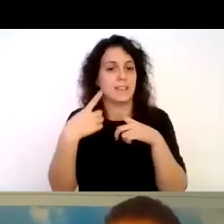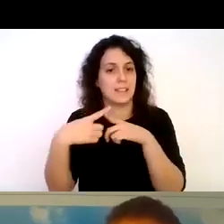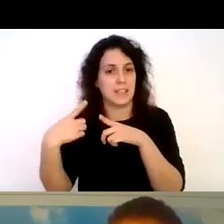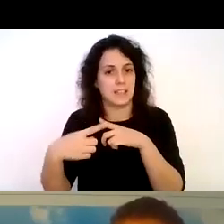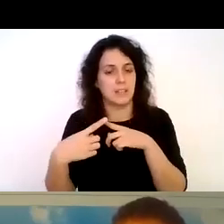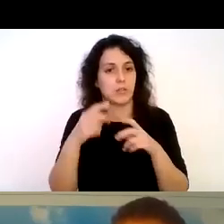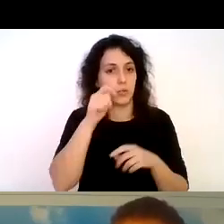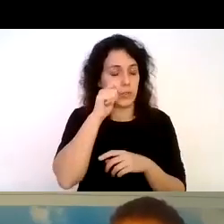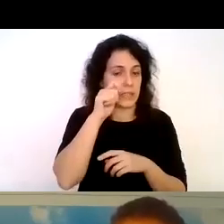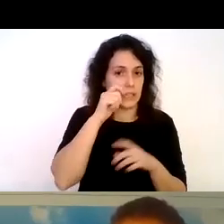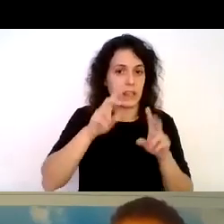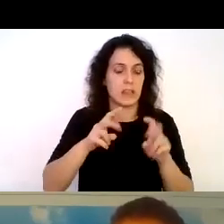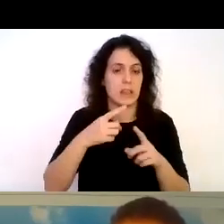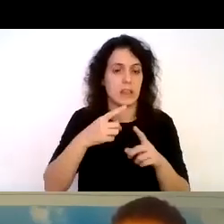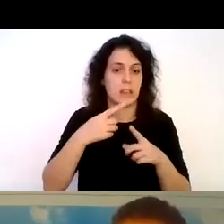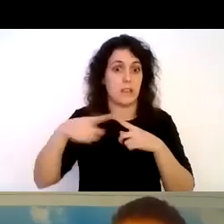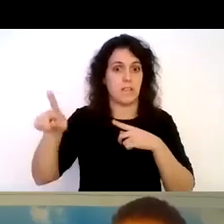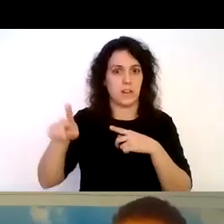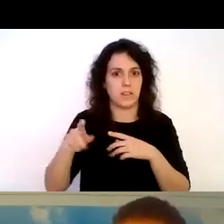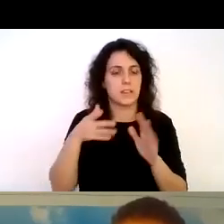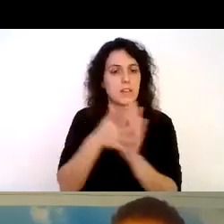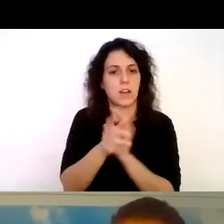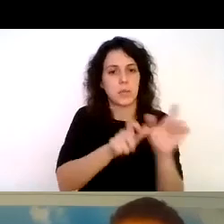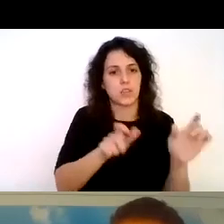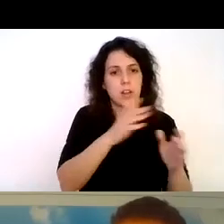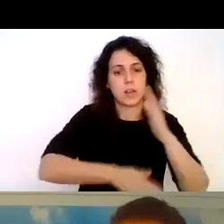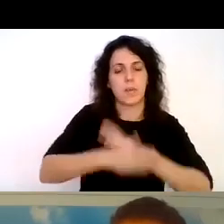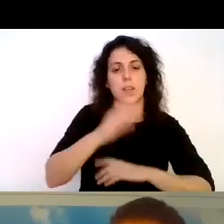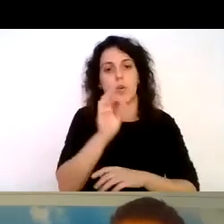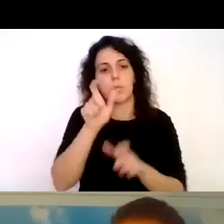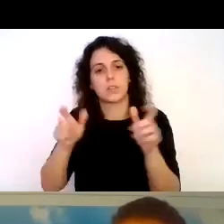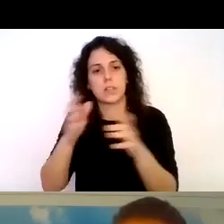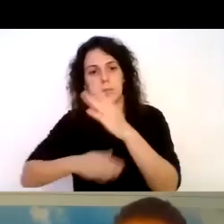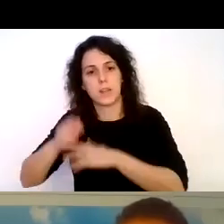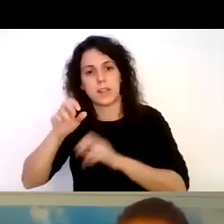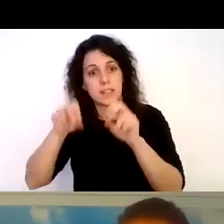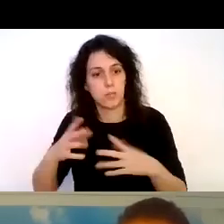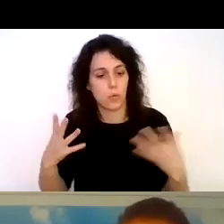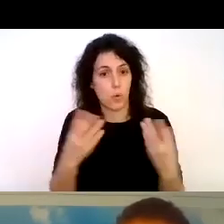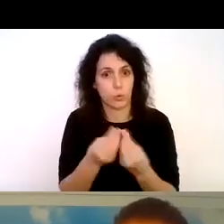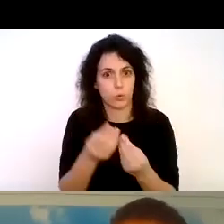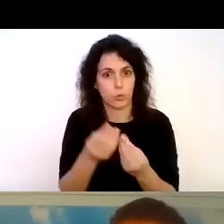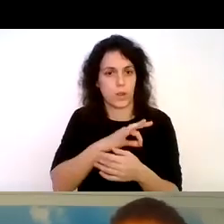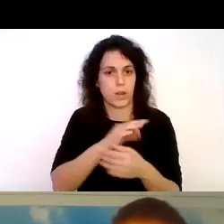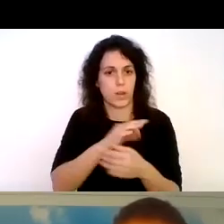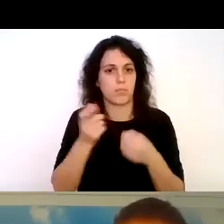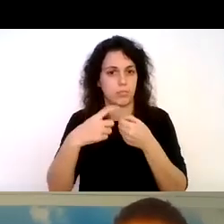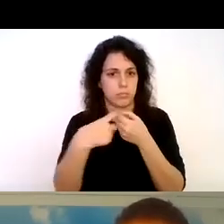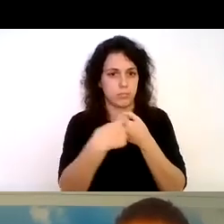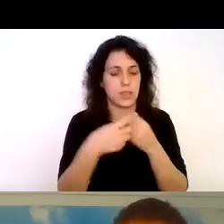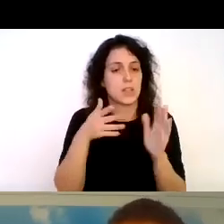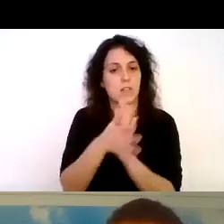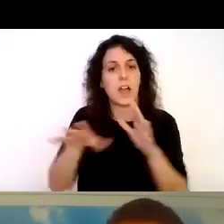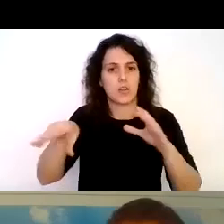permite que personas con y sin discapacidad puedan juntos participar por lo tanto es muy inclusiva